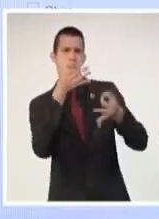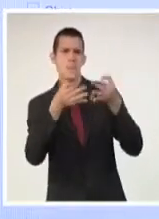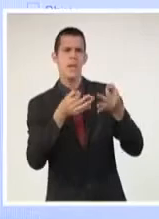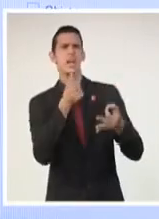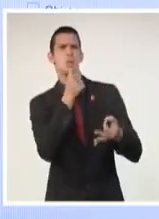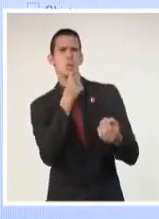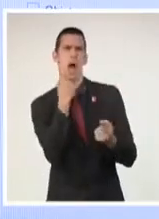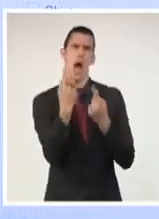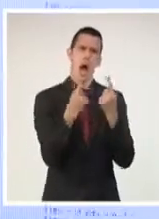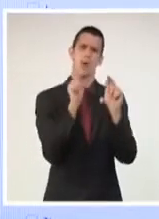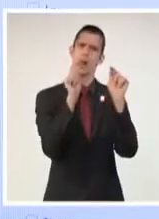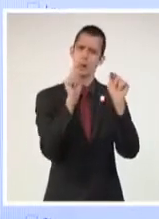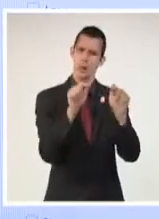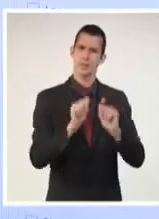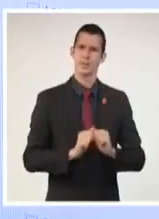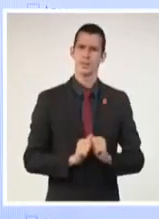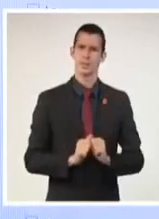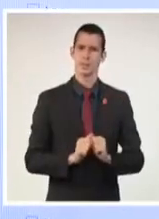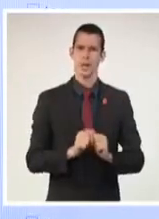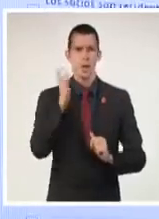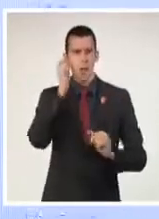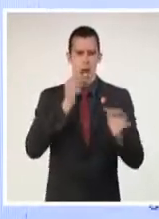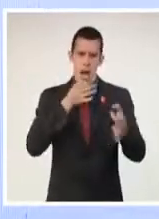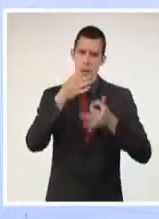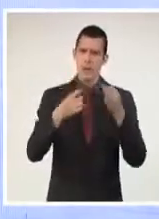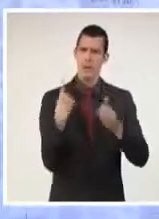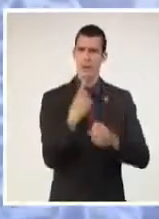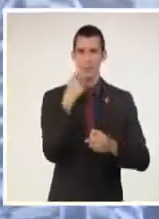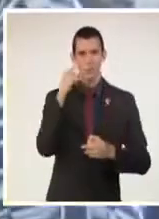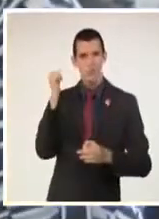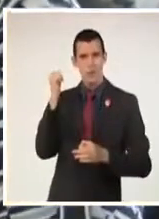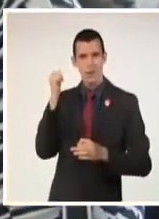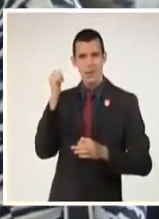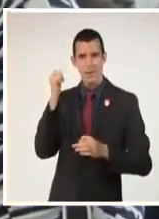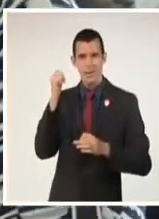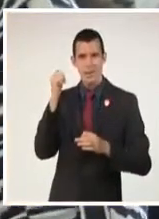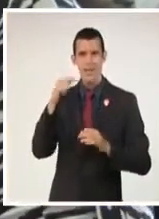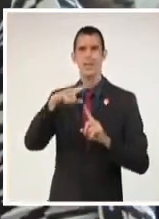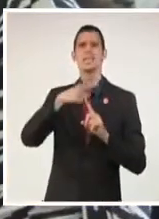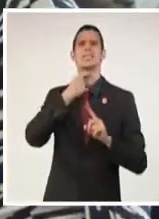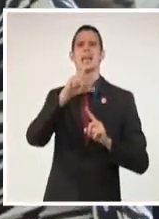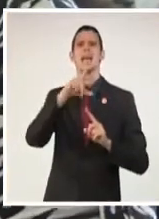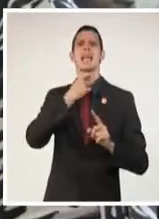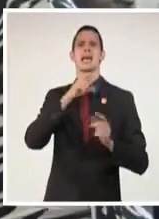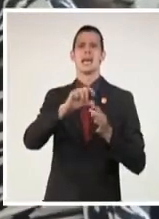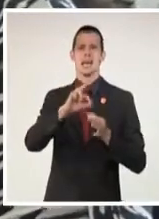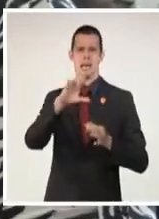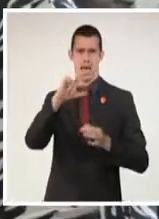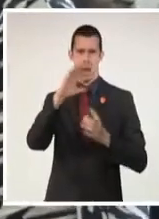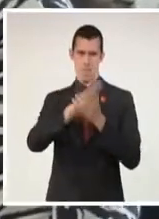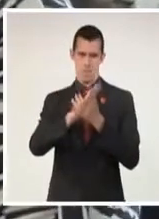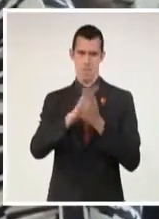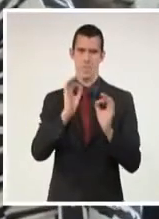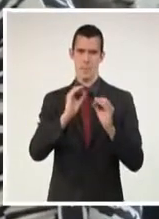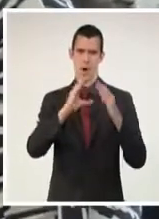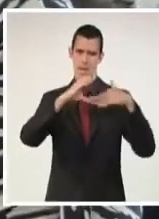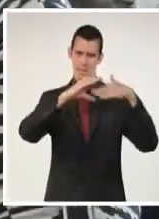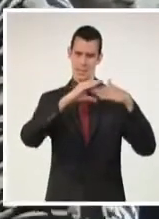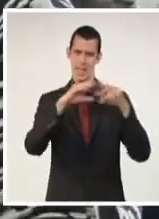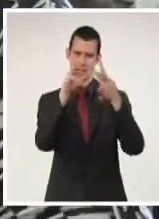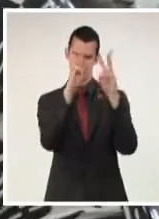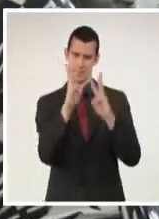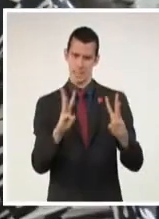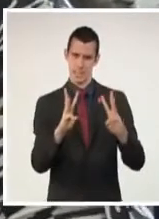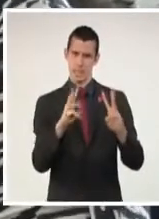conformando. Tenemos otro grupo importante también de esas solicitudes que se encuentran en un proceso de